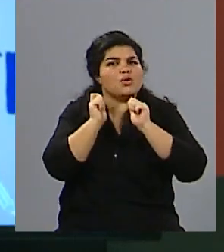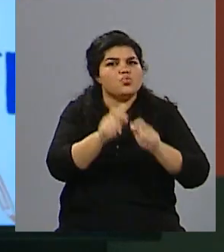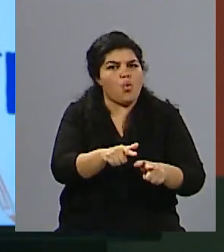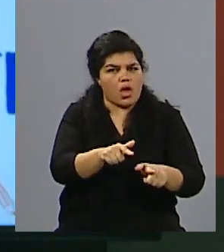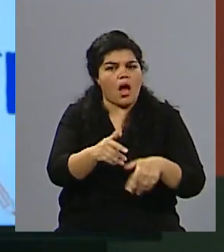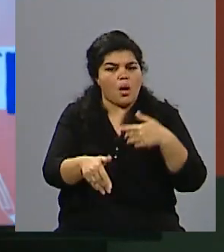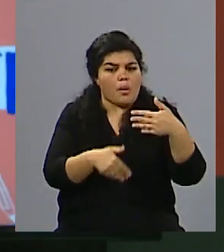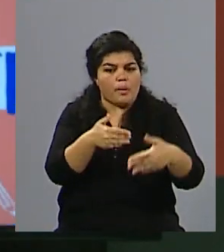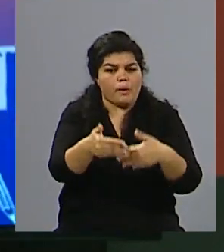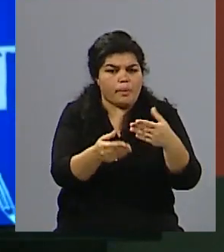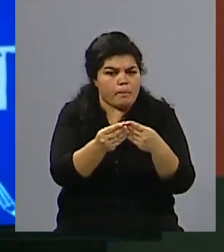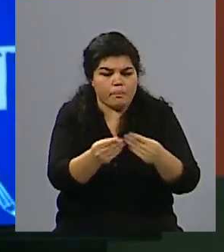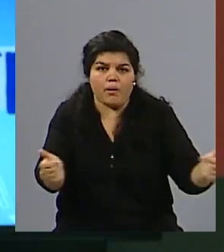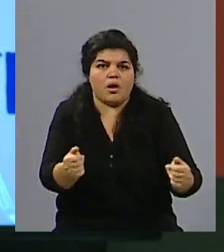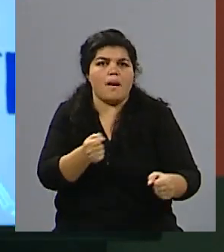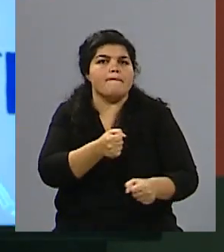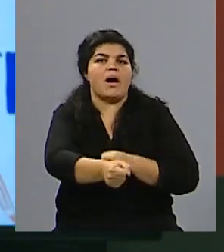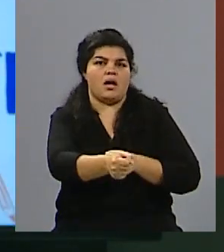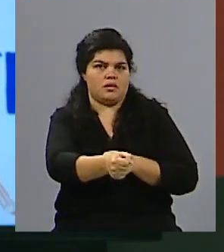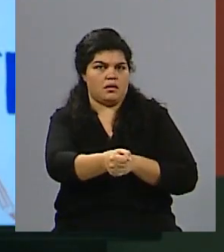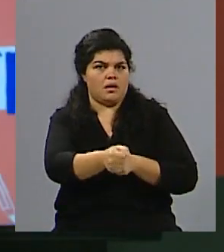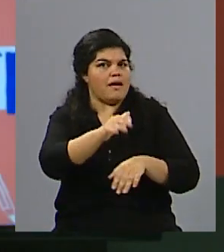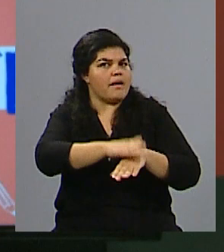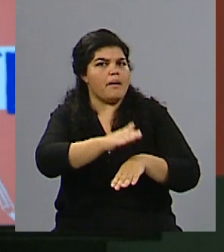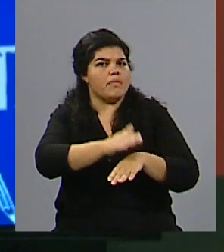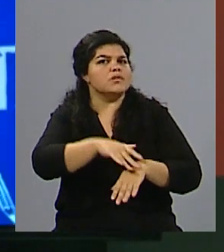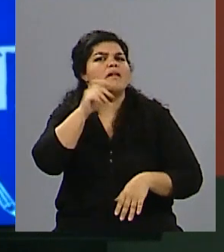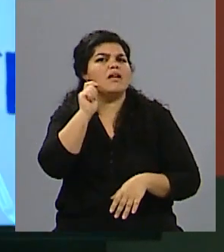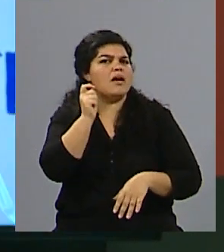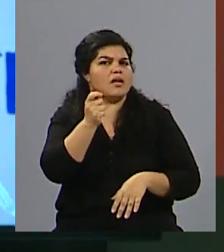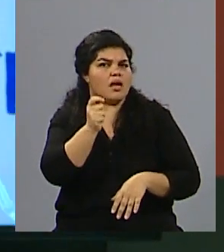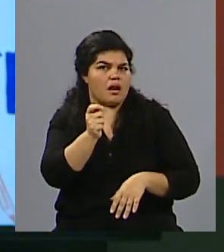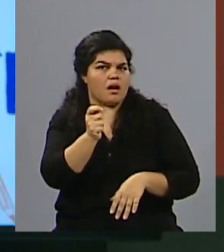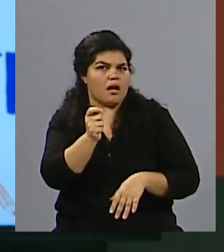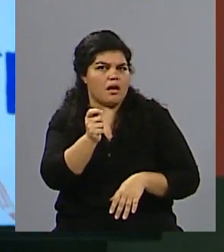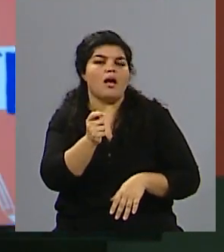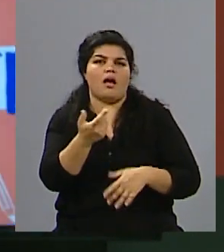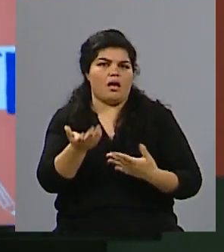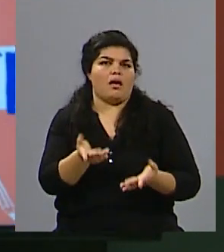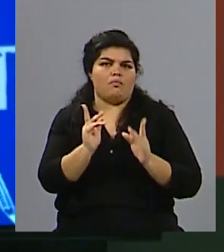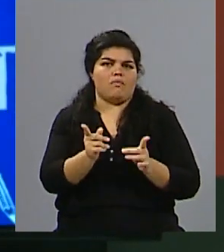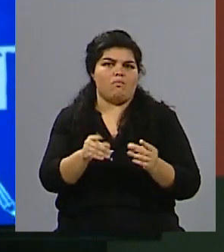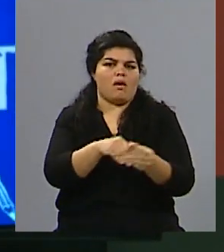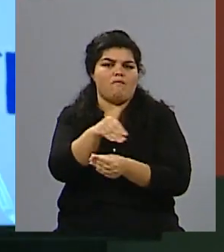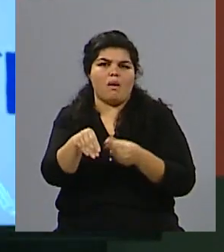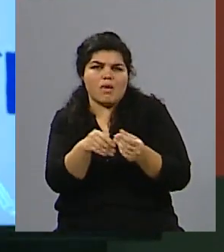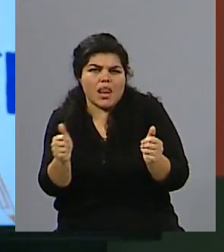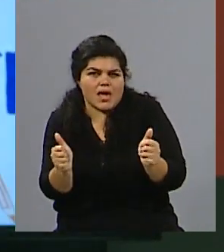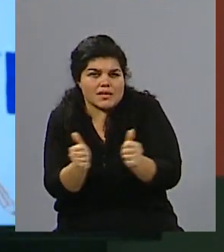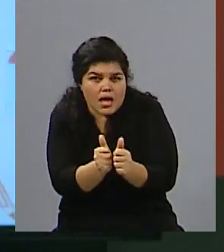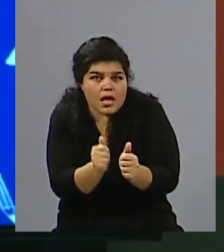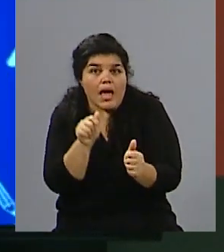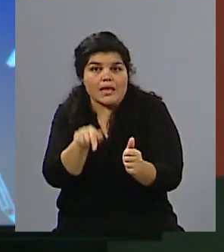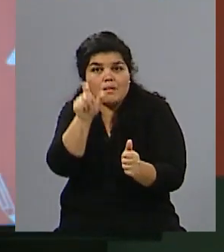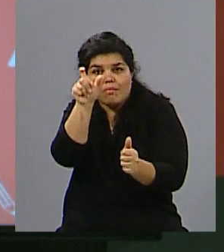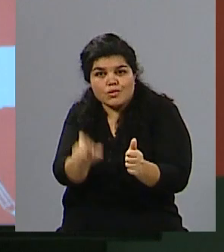de la peor manera. Y lamentablemente, en la mayoría de los casos, tiene que ver con el círculo más íntimo de esa mujer que